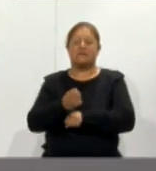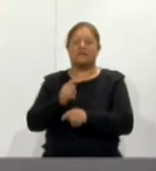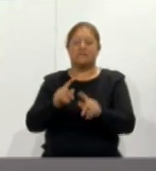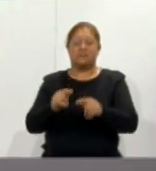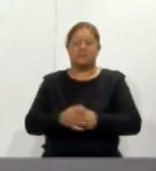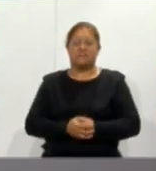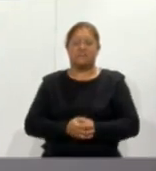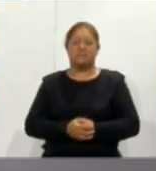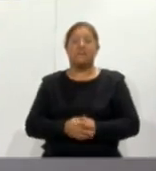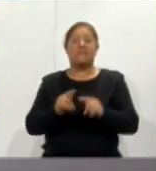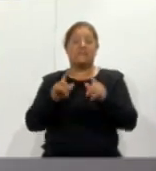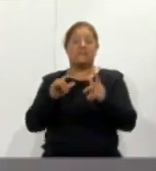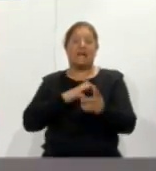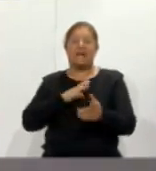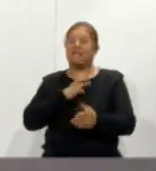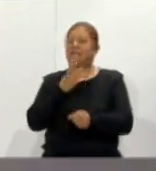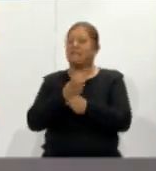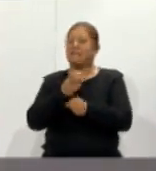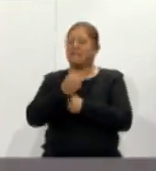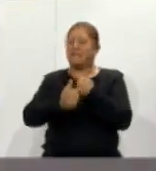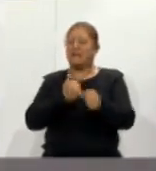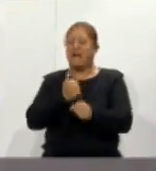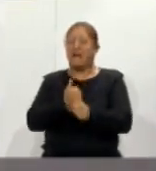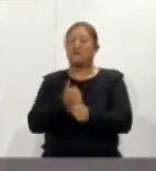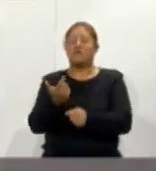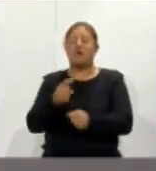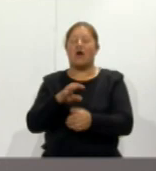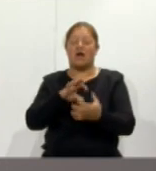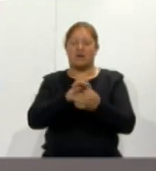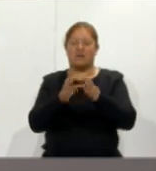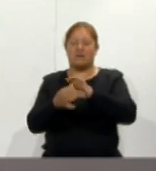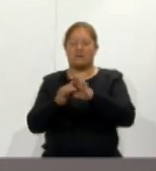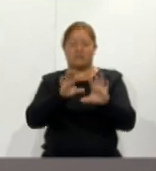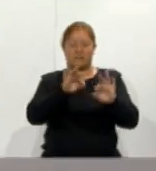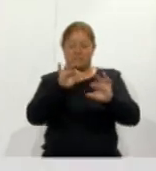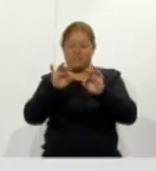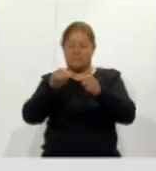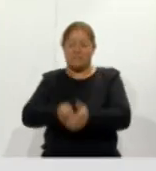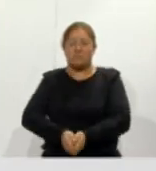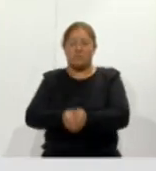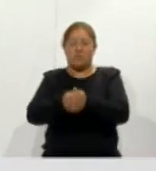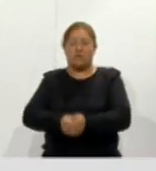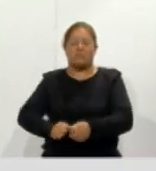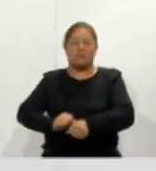Albergará Tlaxcala por tercer año consecutivo clasificatorio olímpico de voleibol de playa.